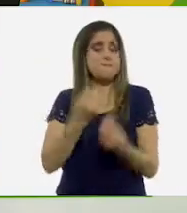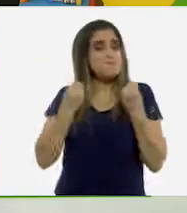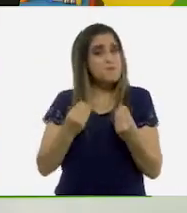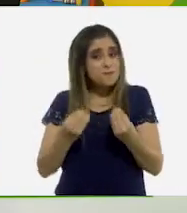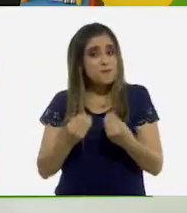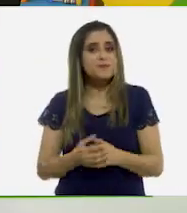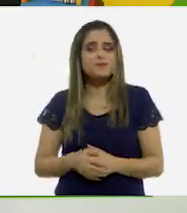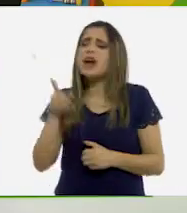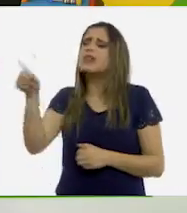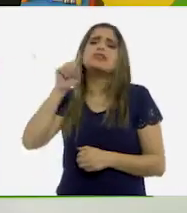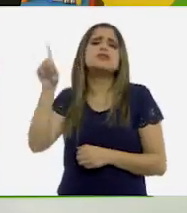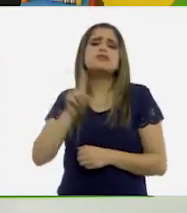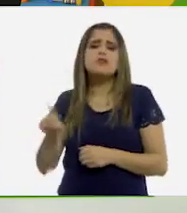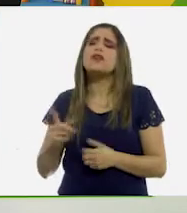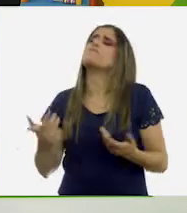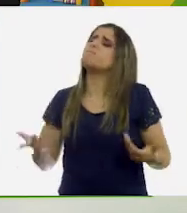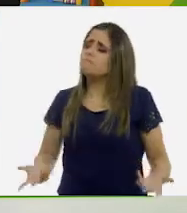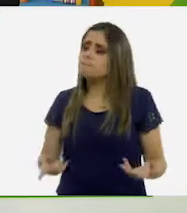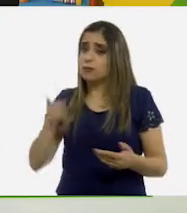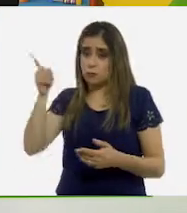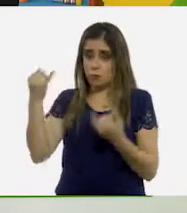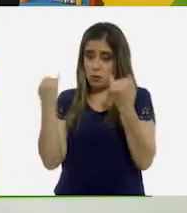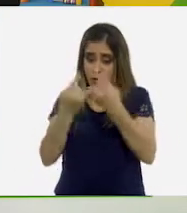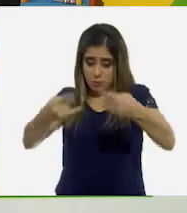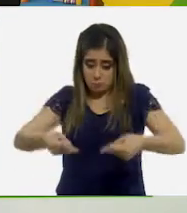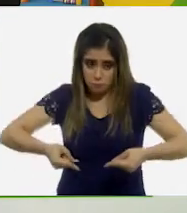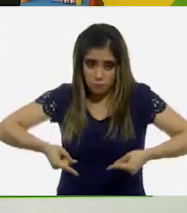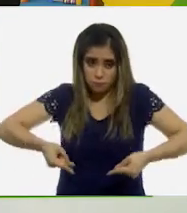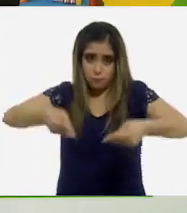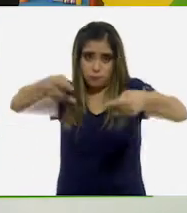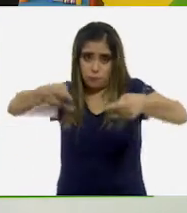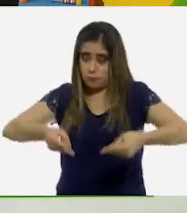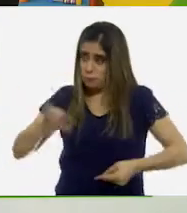¿A ti, Sohar, también te mecían en una vaca?